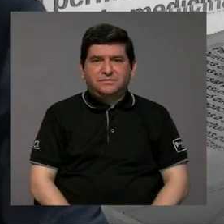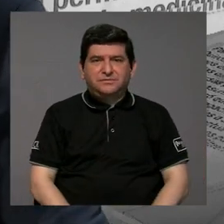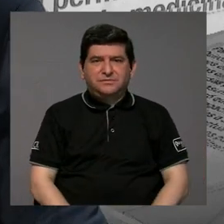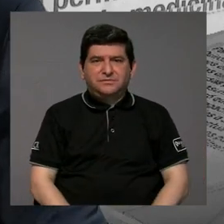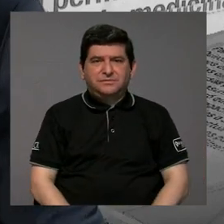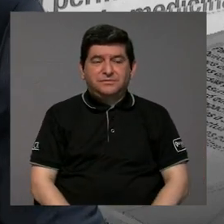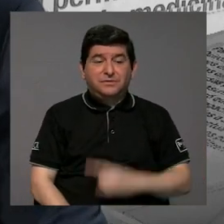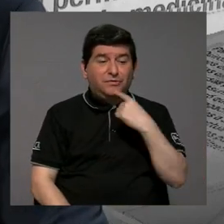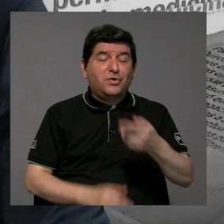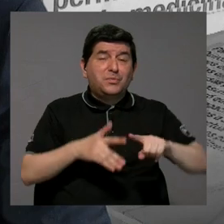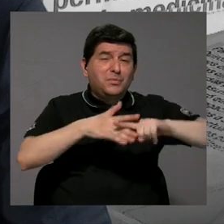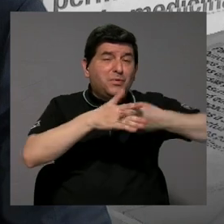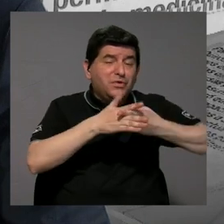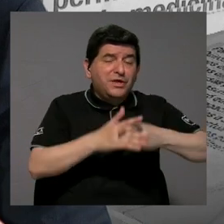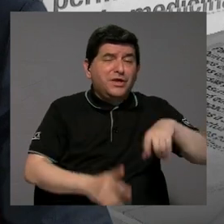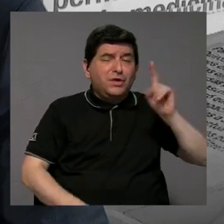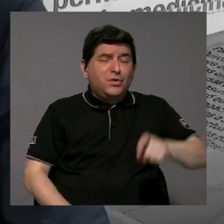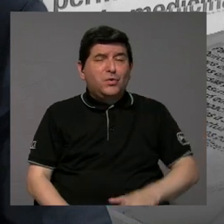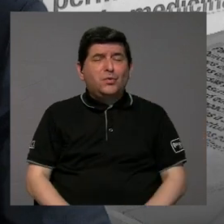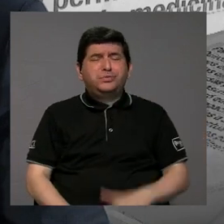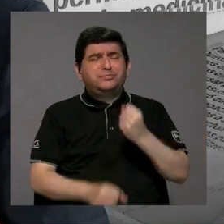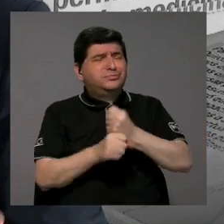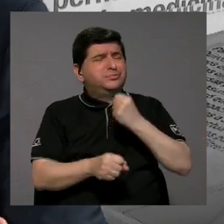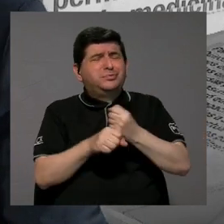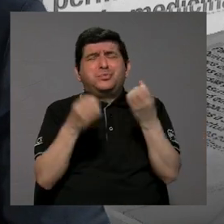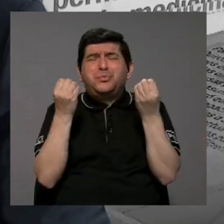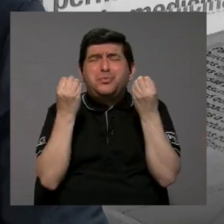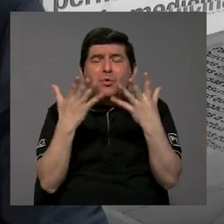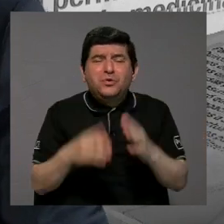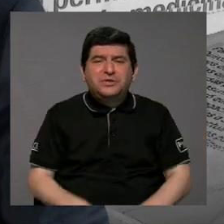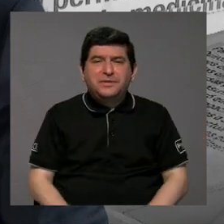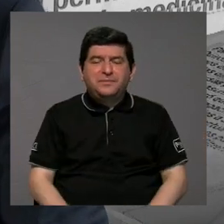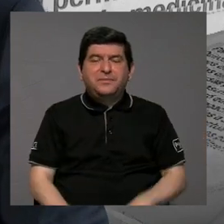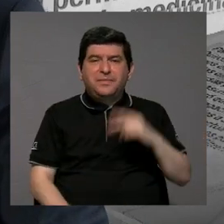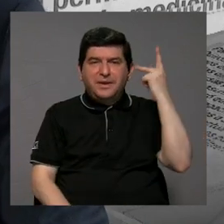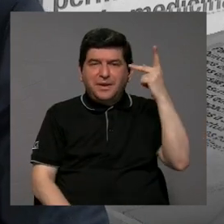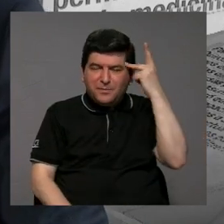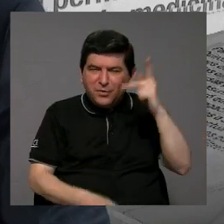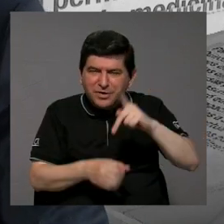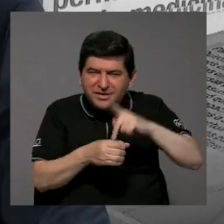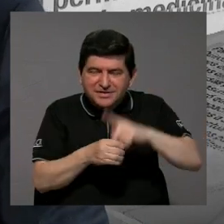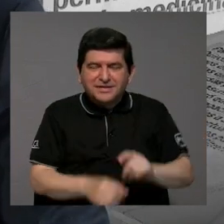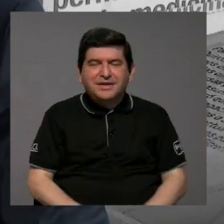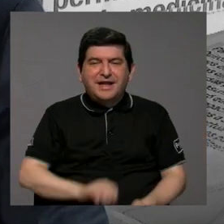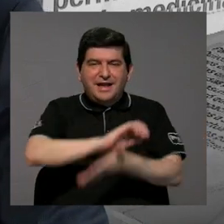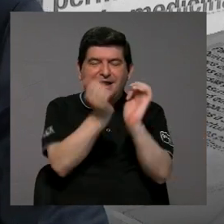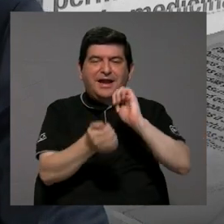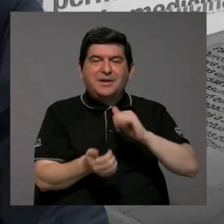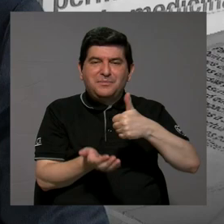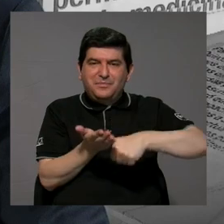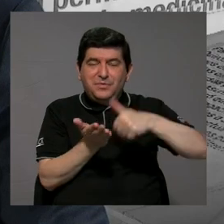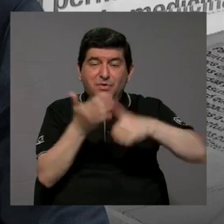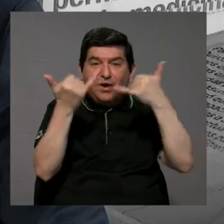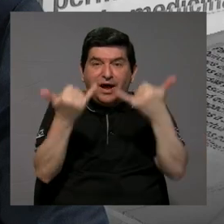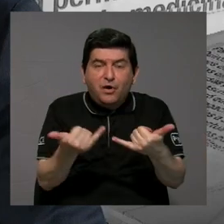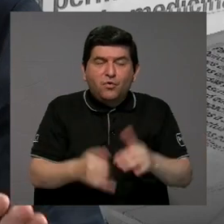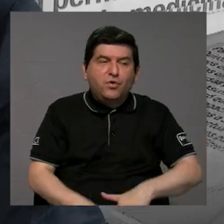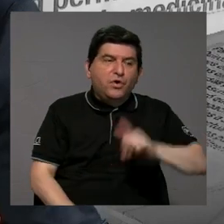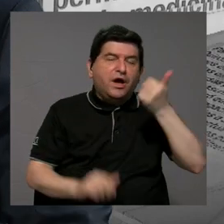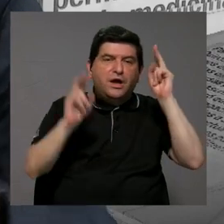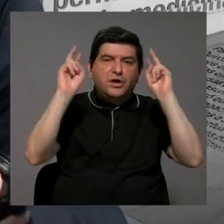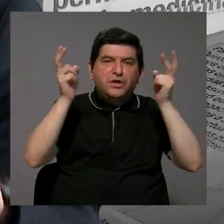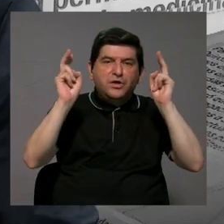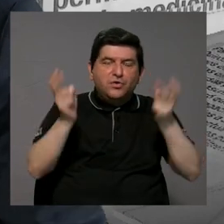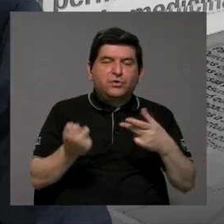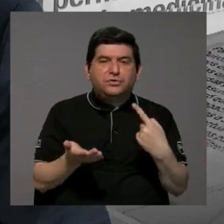Y como decía al inicio, requiere mucha energía política ir a hacer una reforma electoral en este momento y probablemente hay